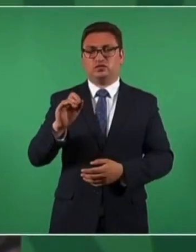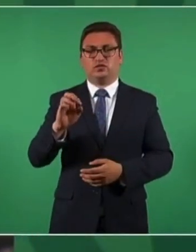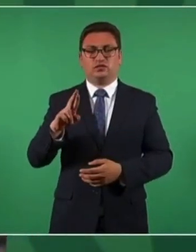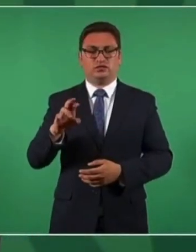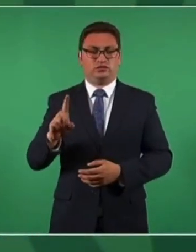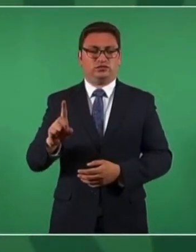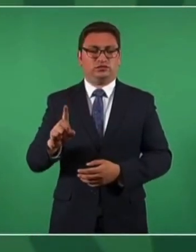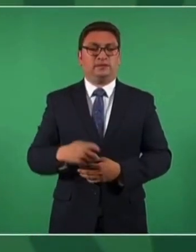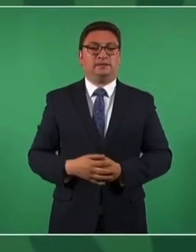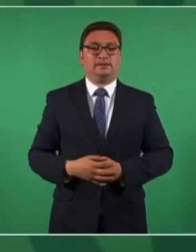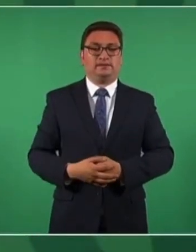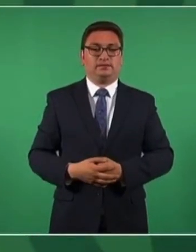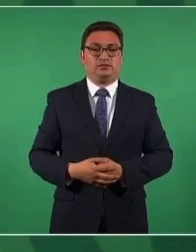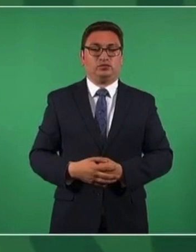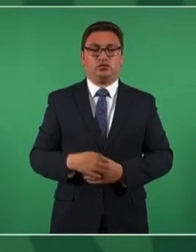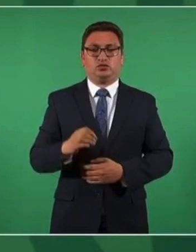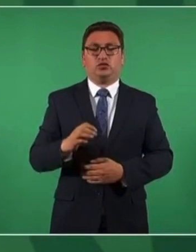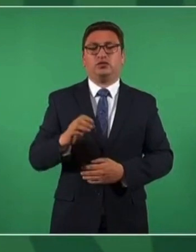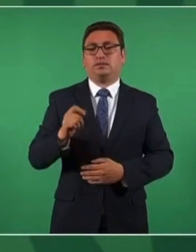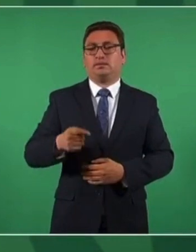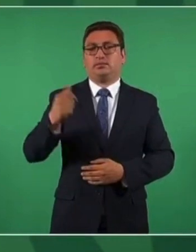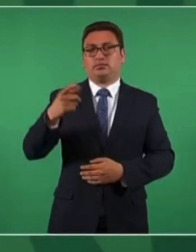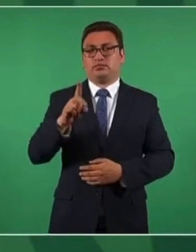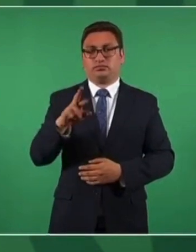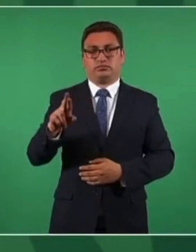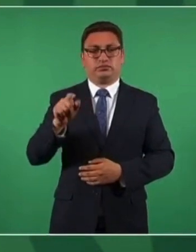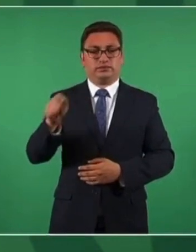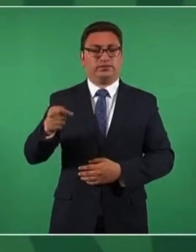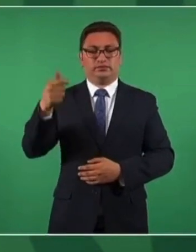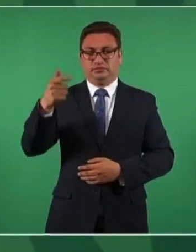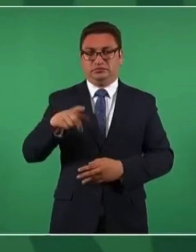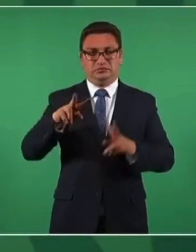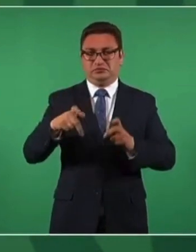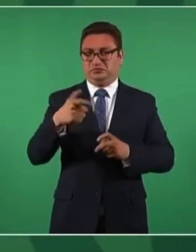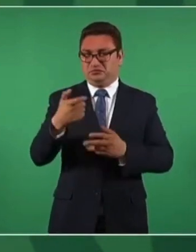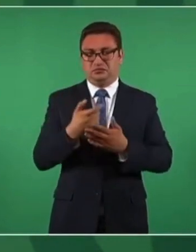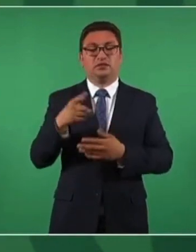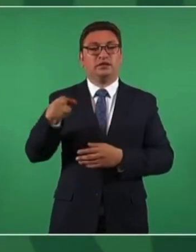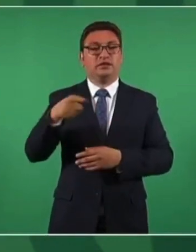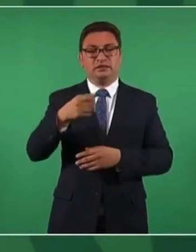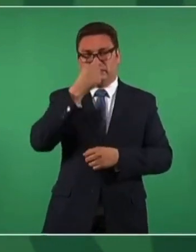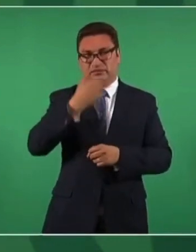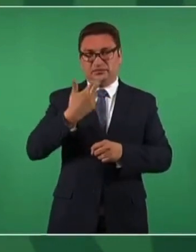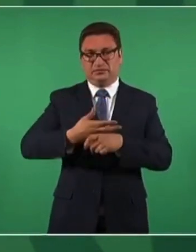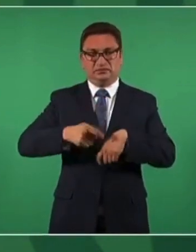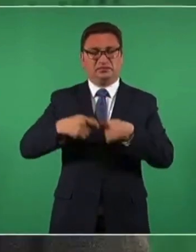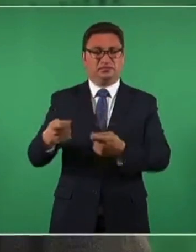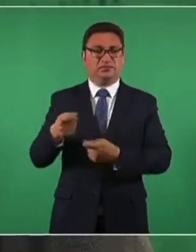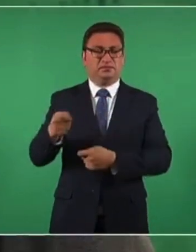el primer doctor de economía, es el actual secretario